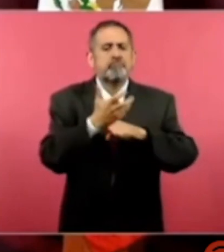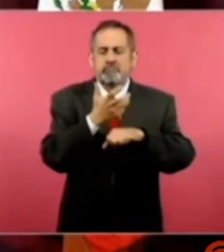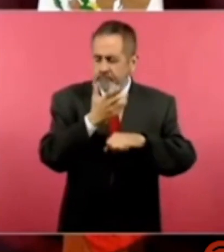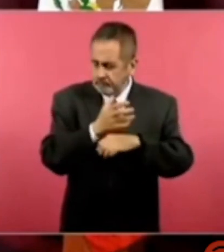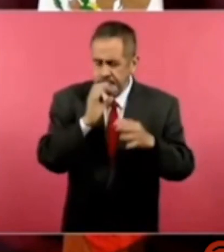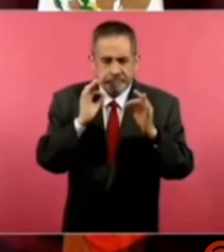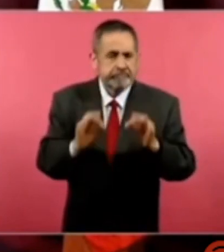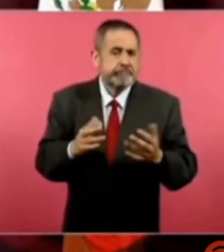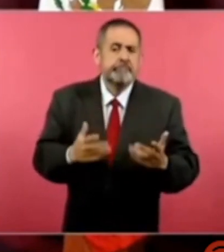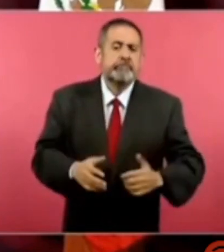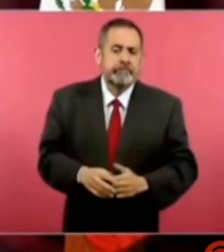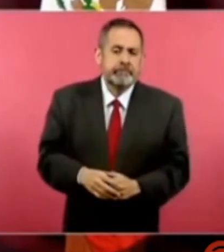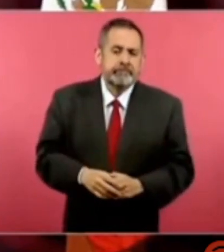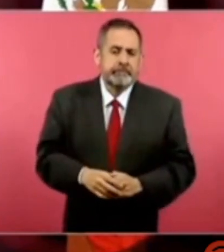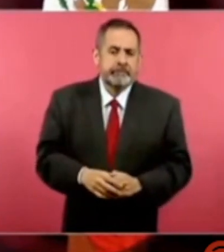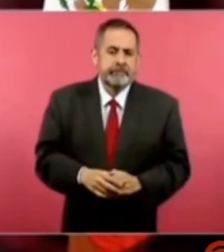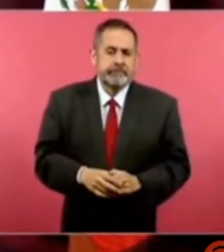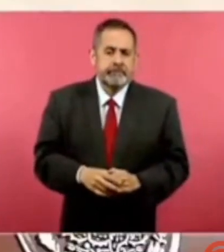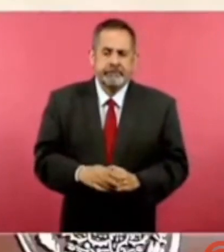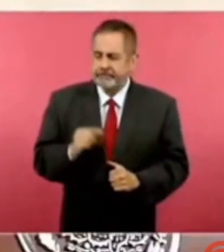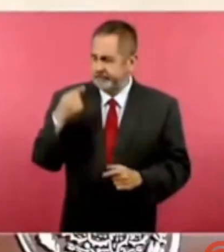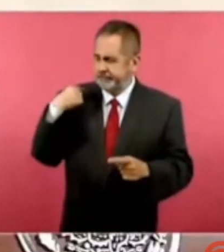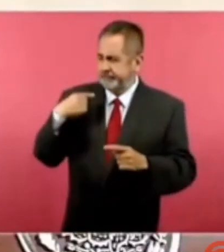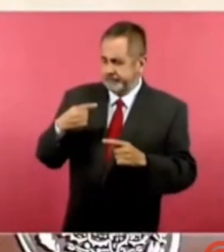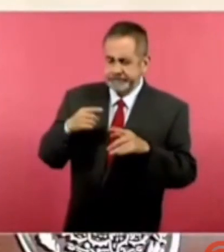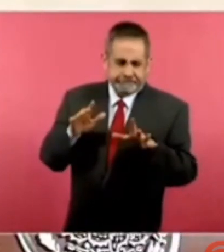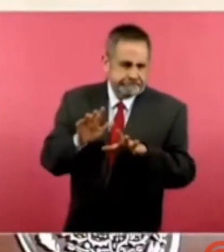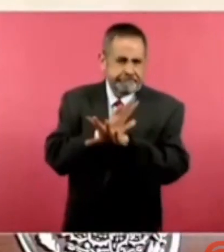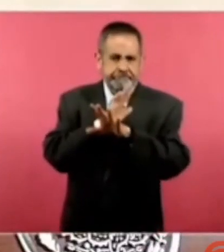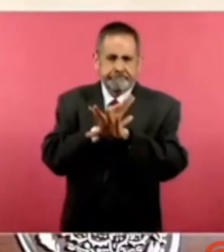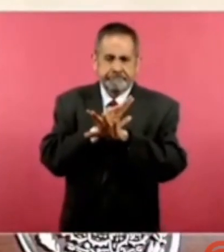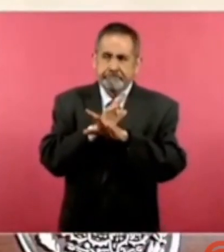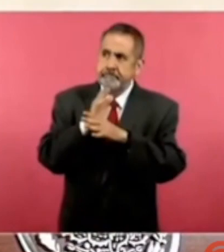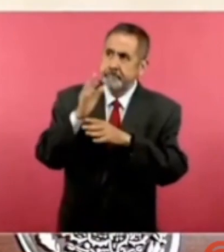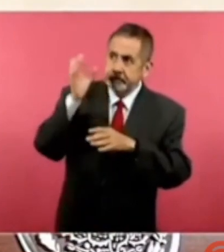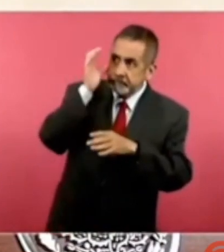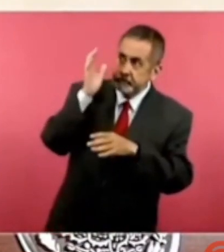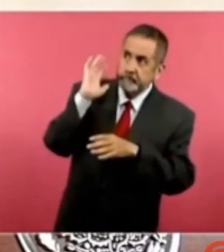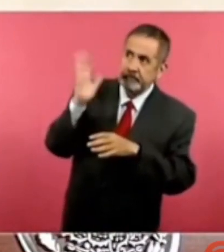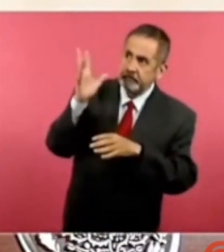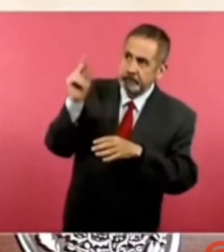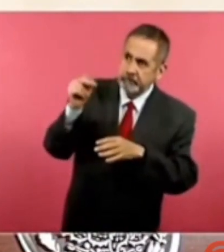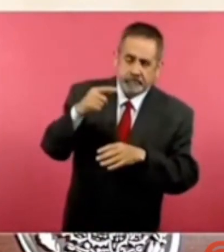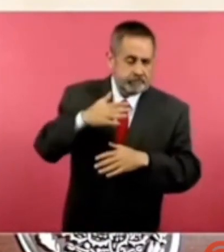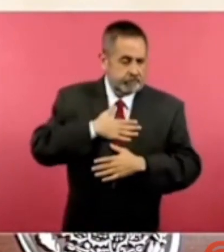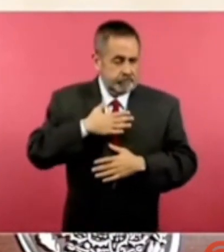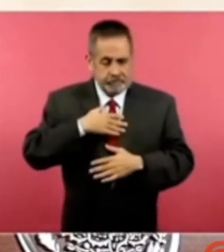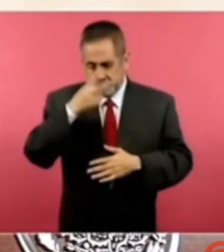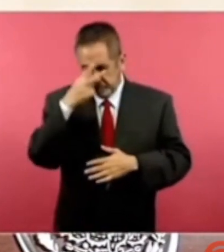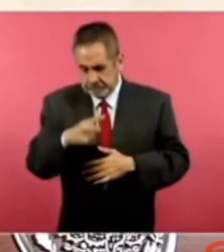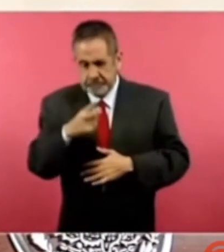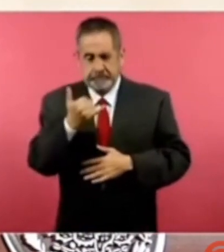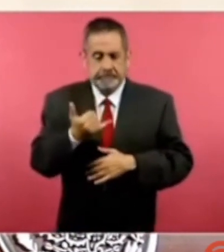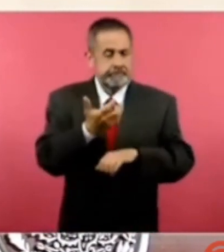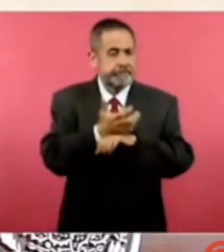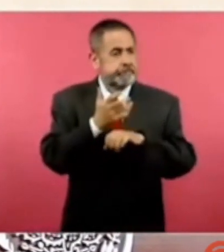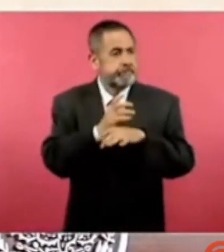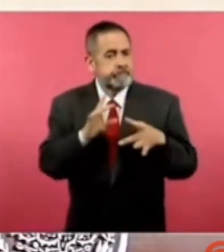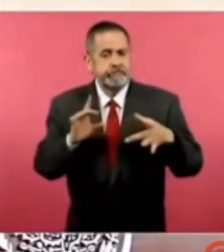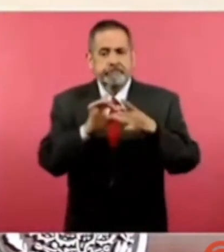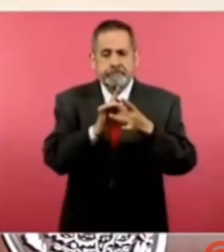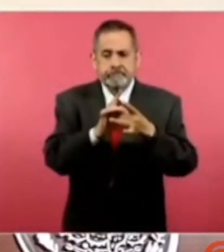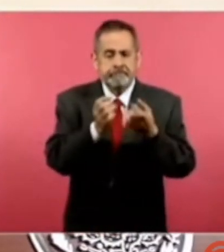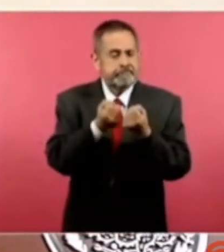Unidos en estos últimos tiempos. Entre otras cosas, por